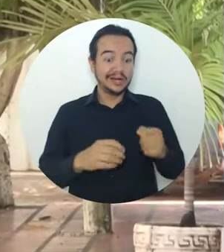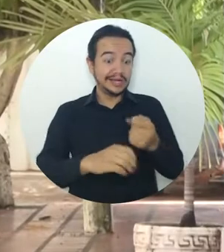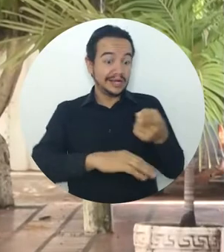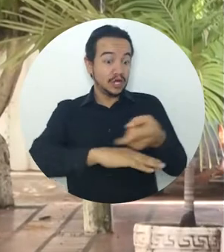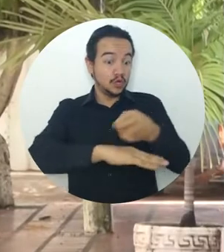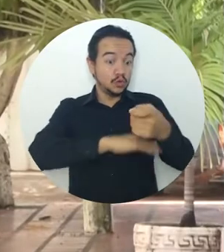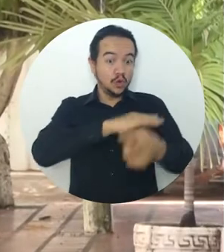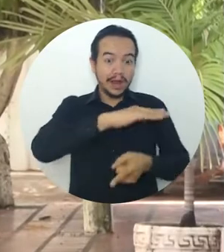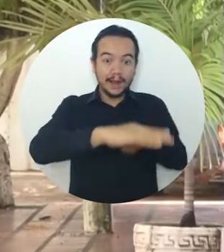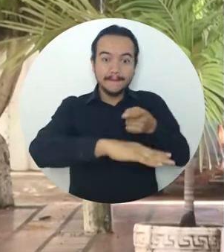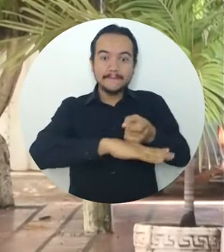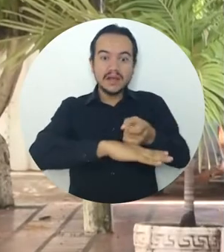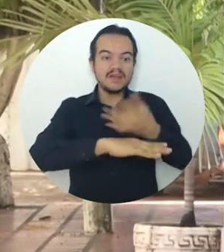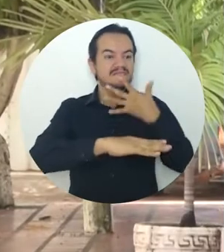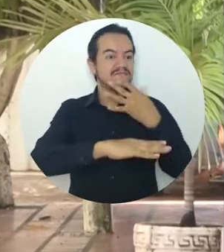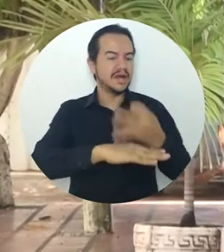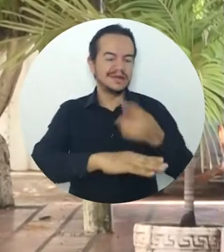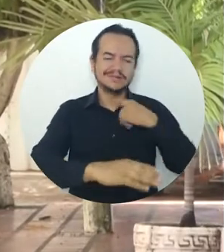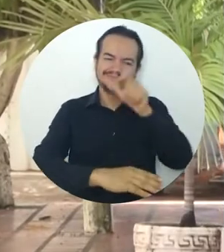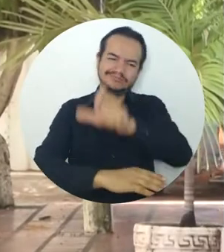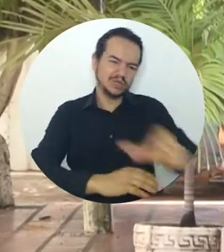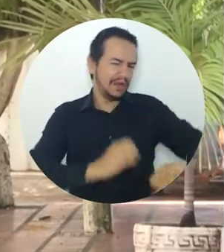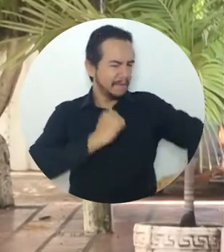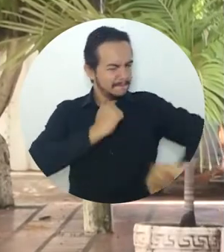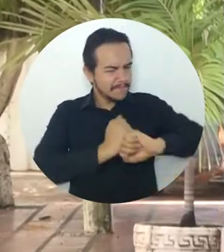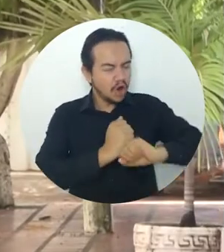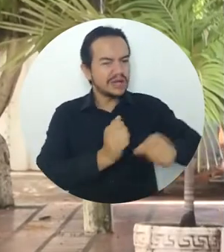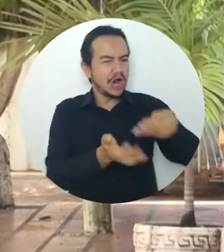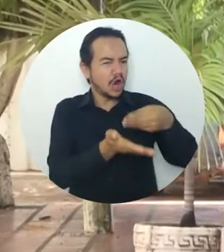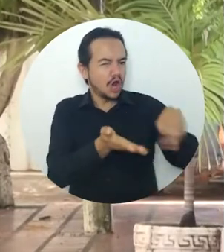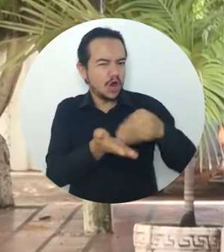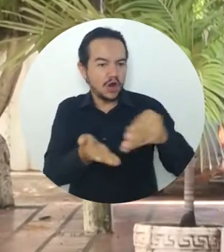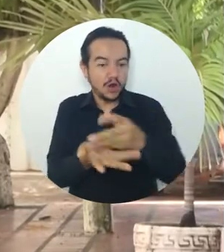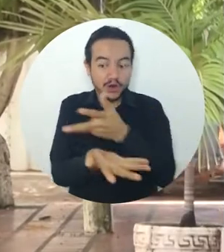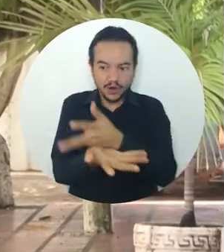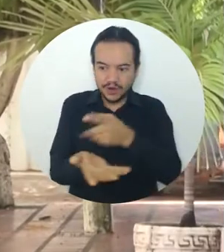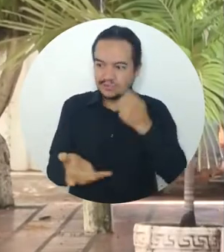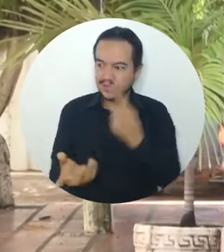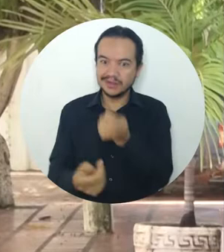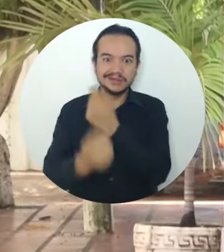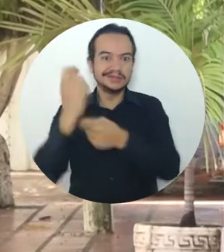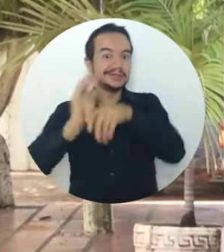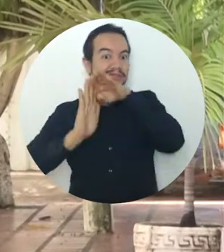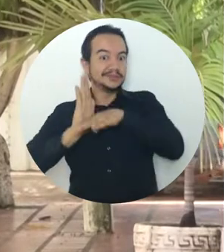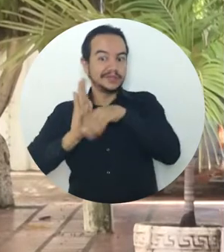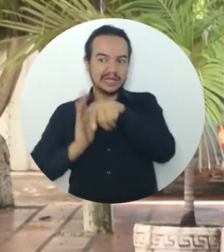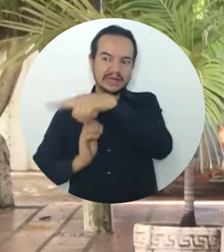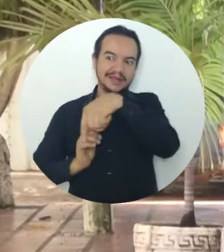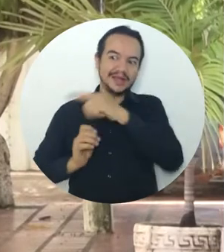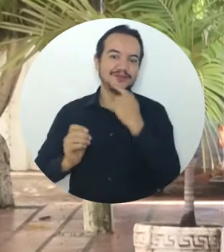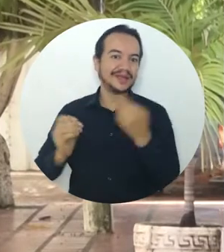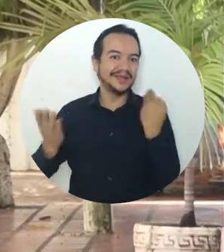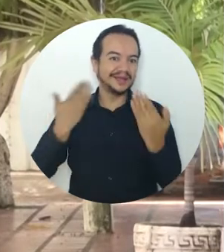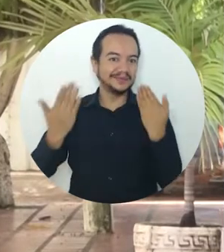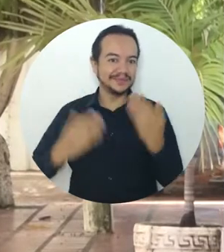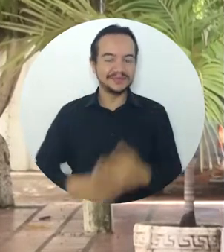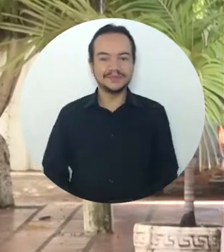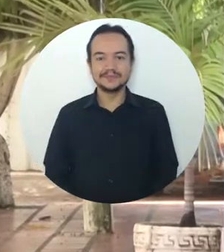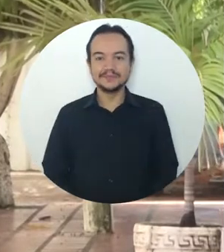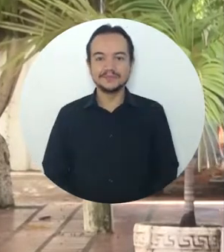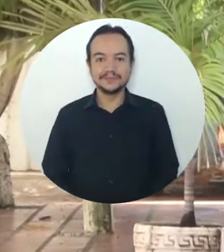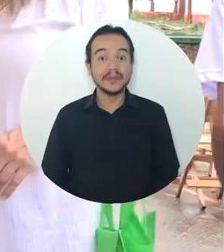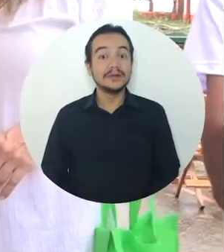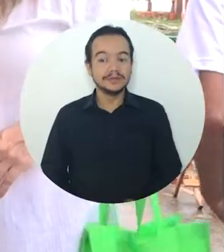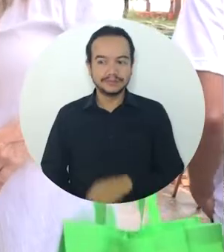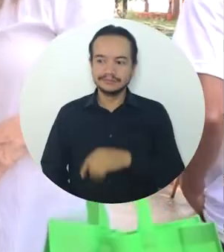se comportó, sus habitantes se comportaron de una excelente manera, colaboraron con la compra de todas las ofertas de estos hermanos del